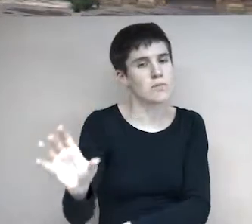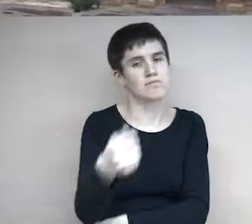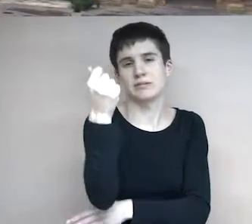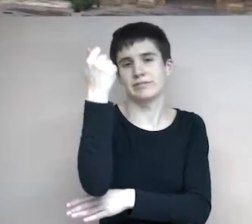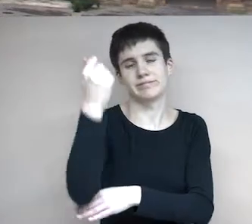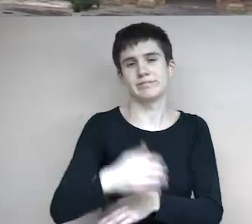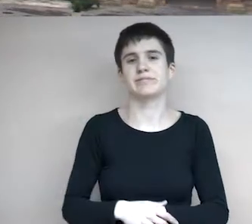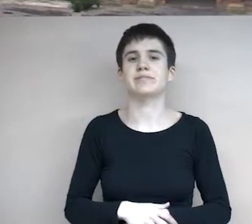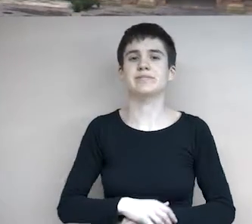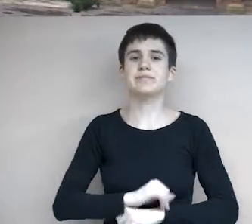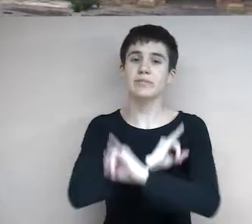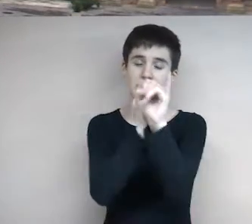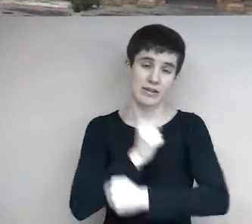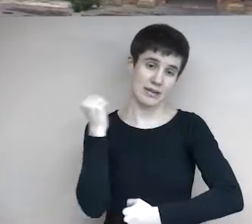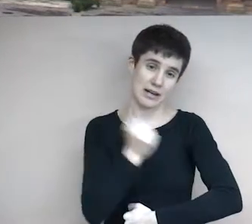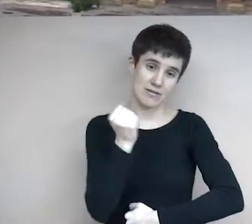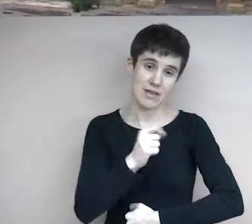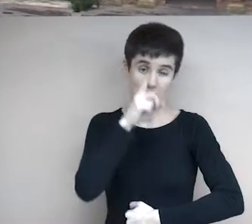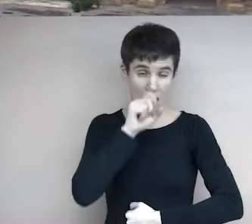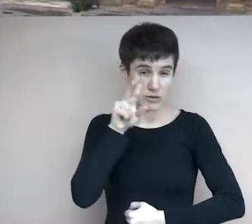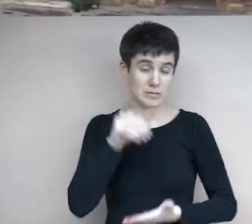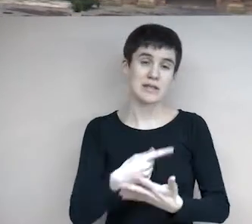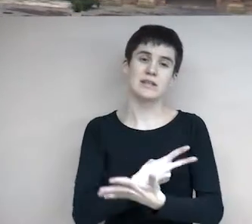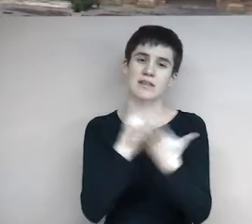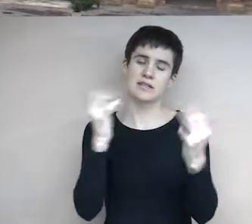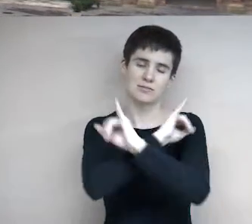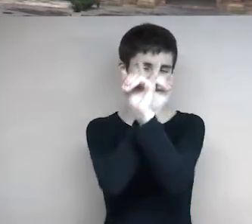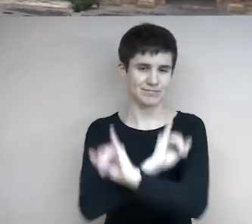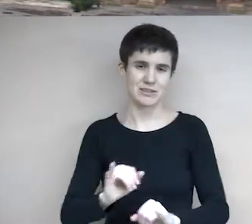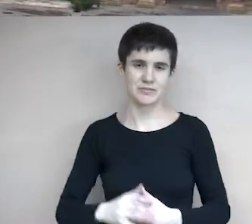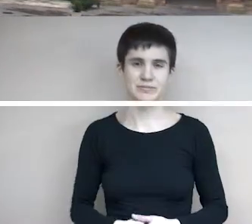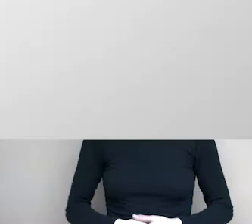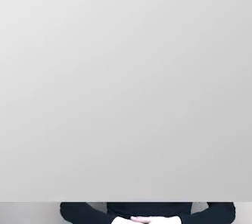para La Rioja. Feliz Navidad y próspero año 2017.